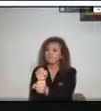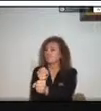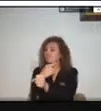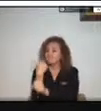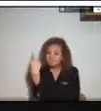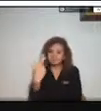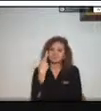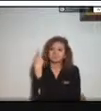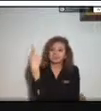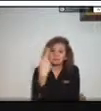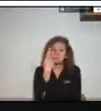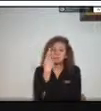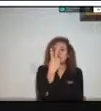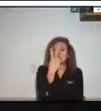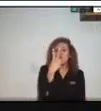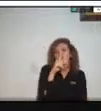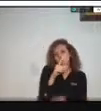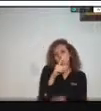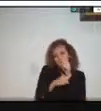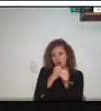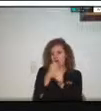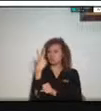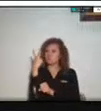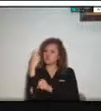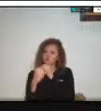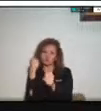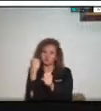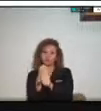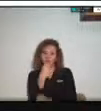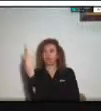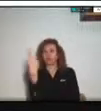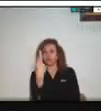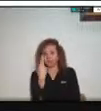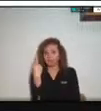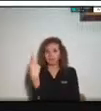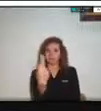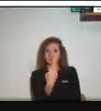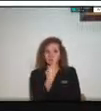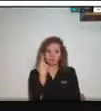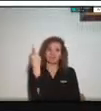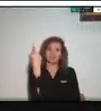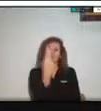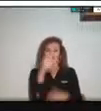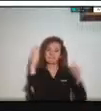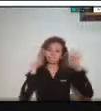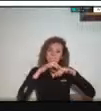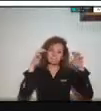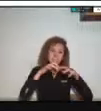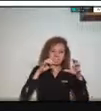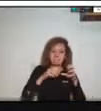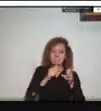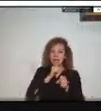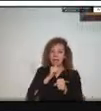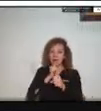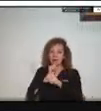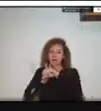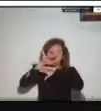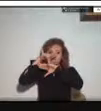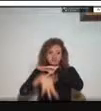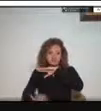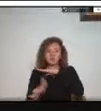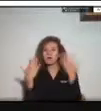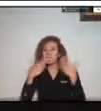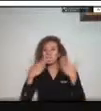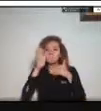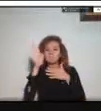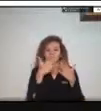de dos años venimos nosotros sufriendo este tema sobre todo en la parte media